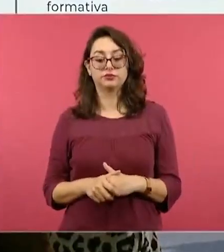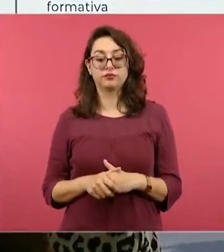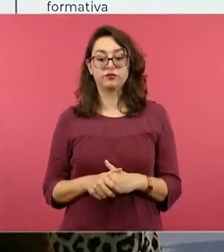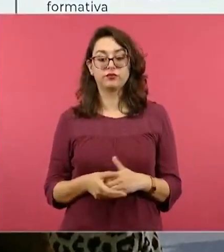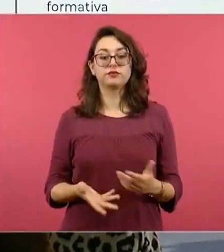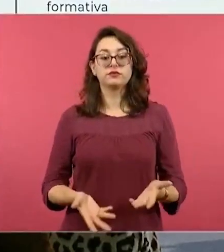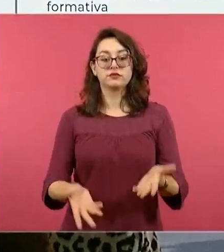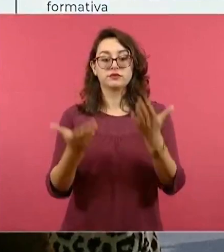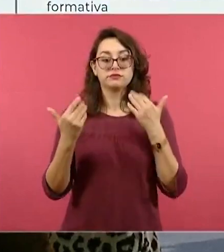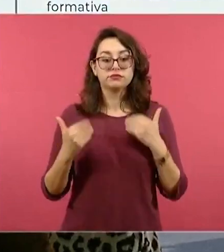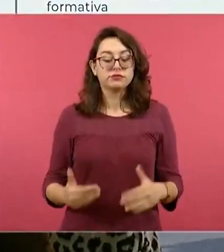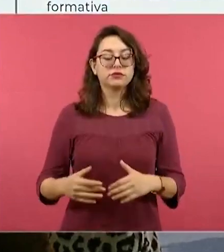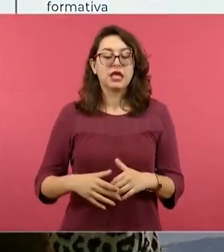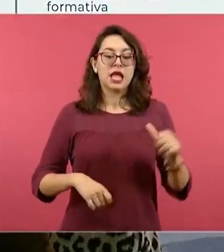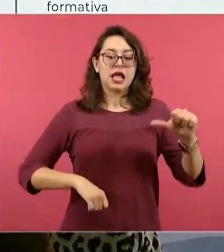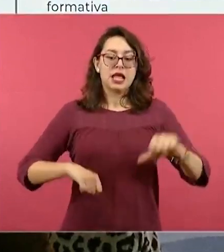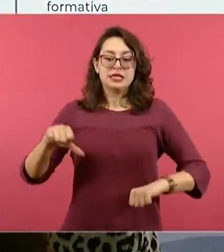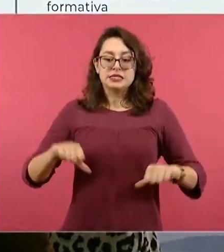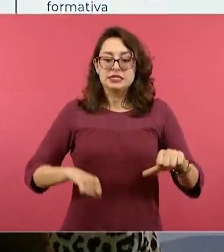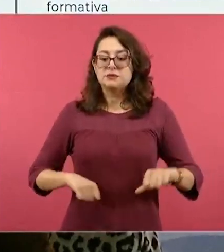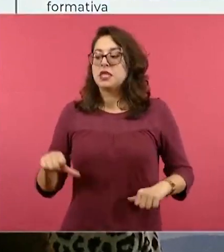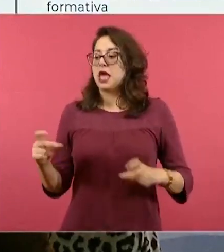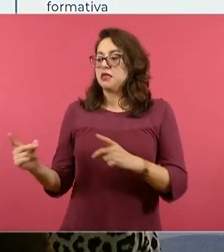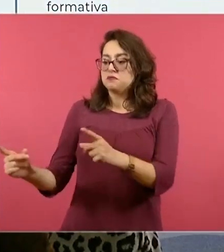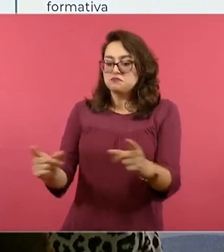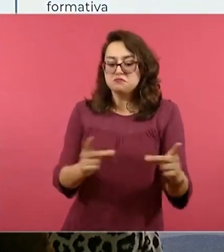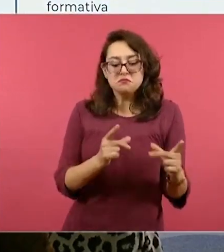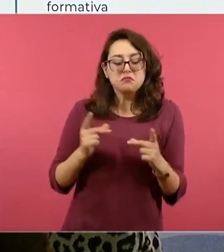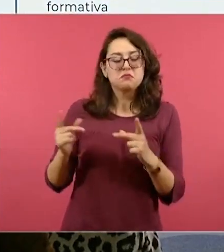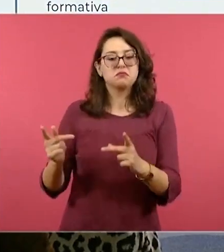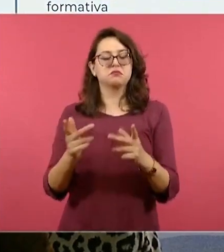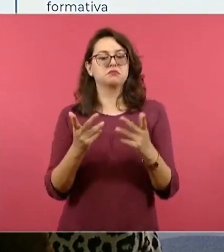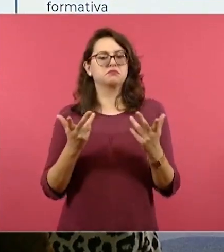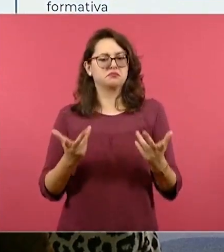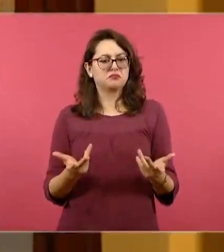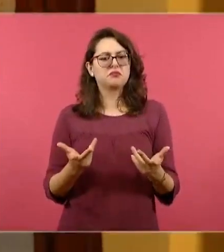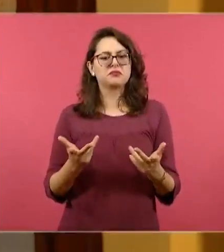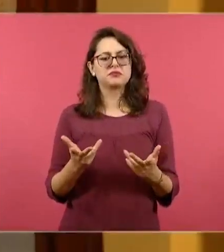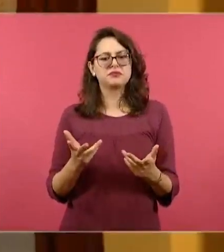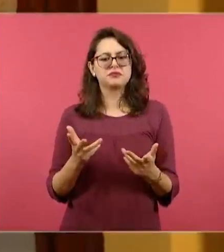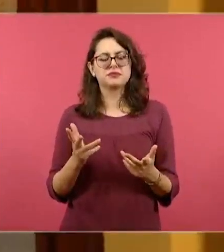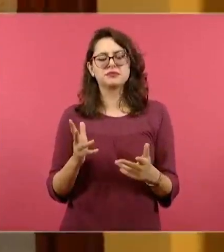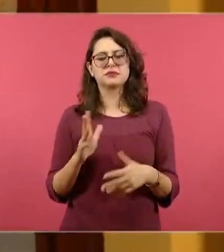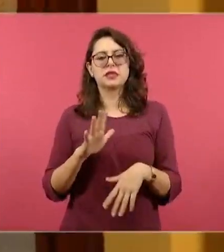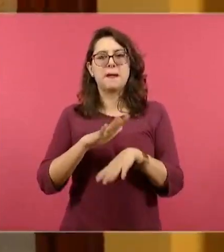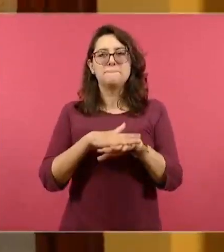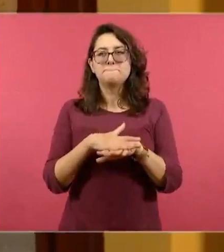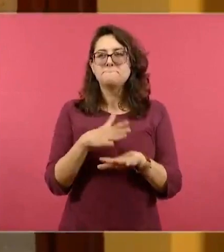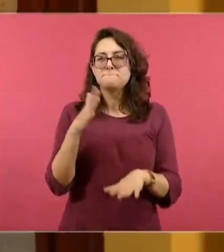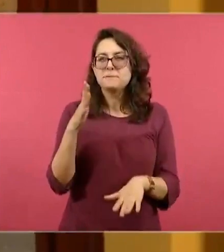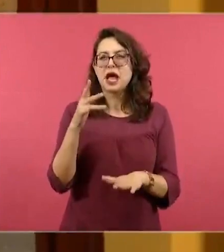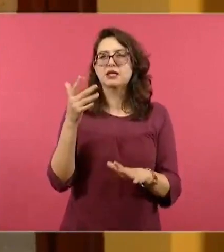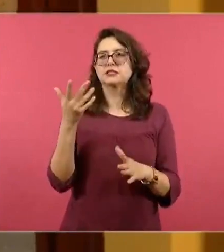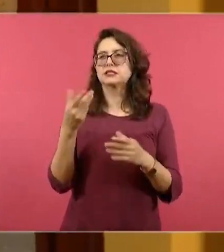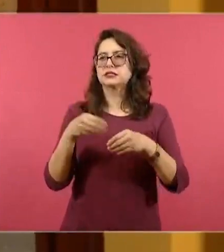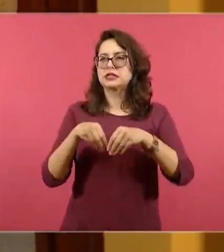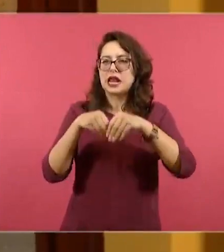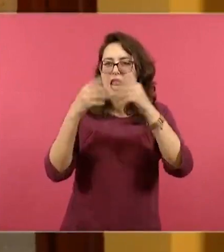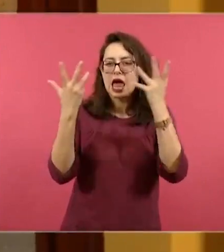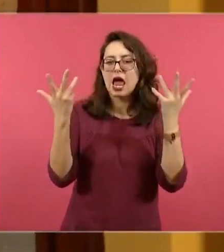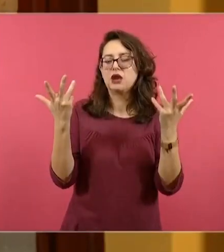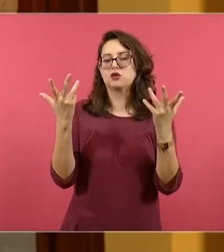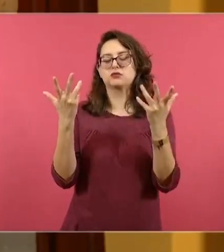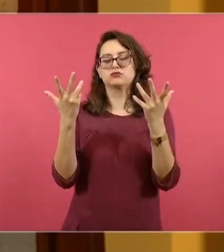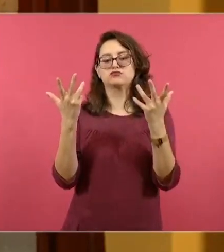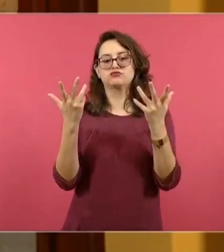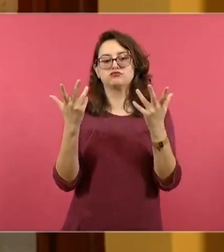creación de didácticas decoloniales que, en términos menos académicos, podemos decir que